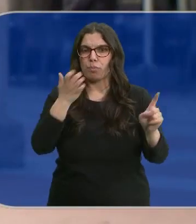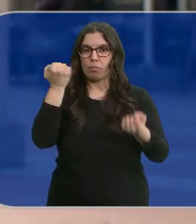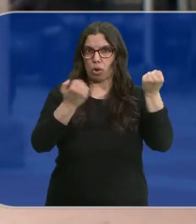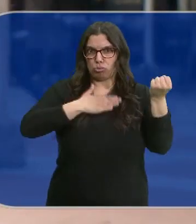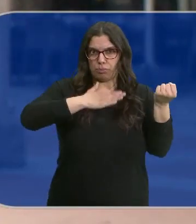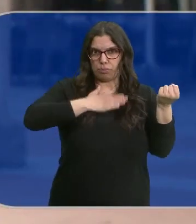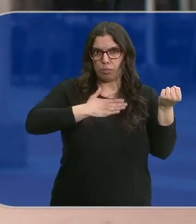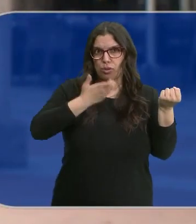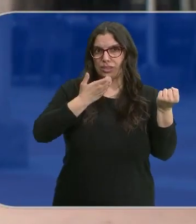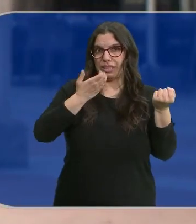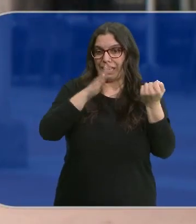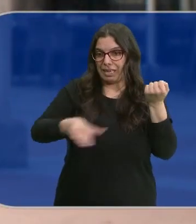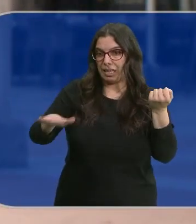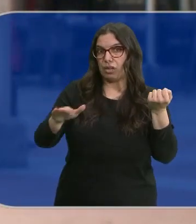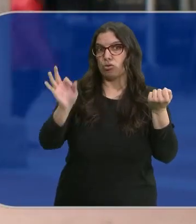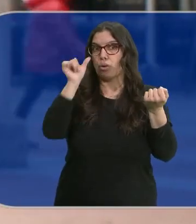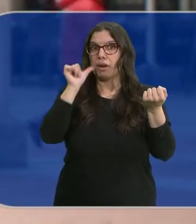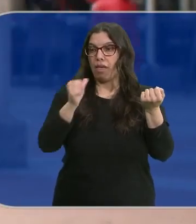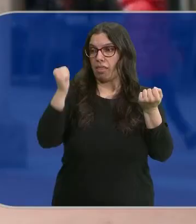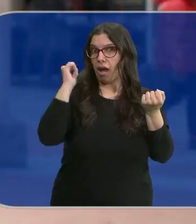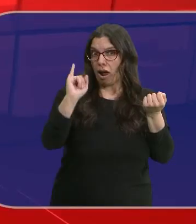vehículo propio cuando haya niños embarazadas.